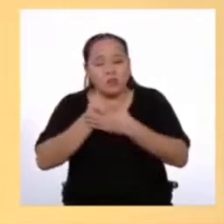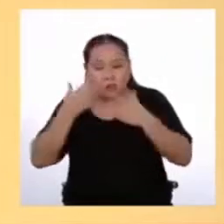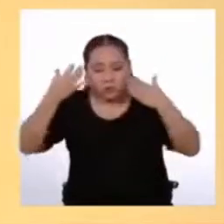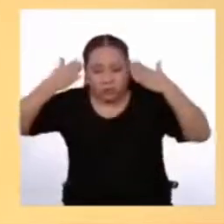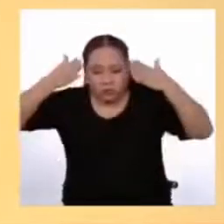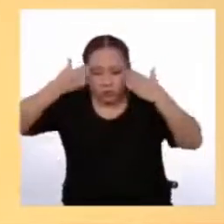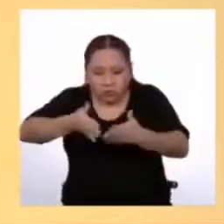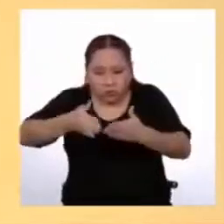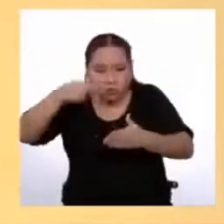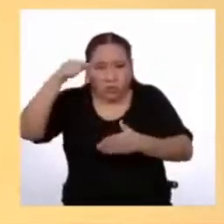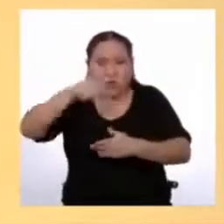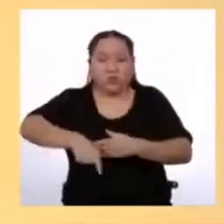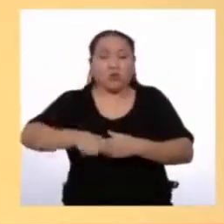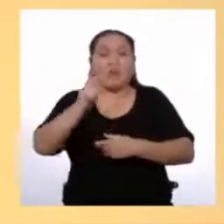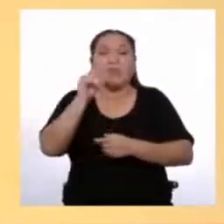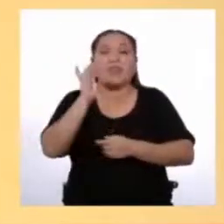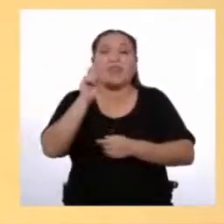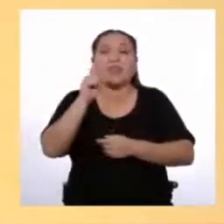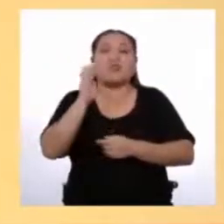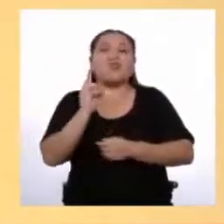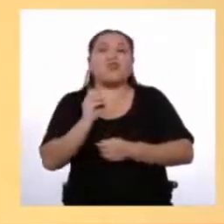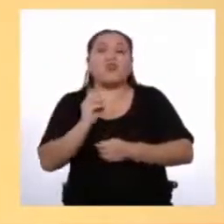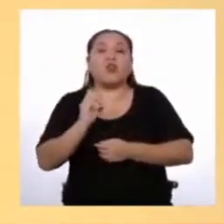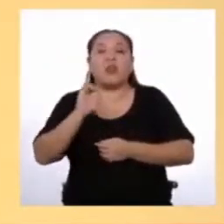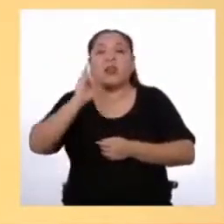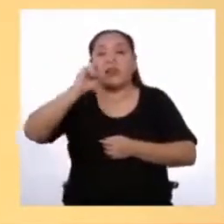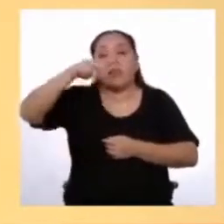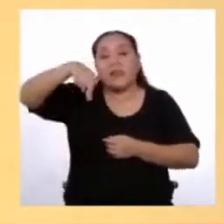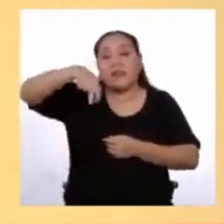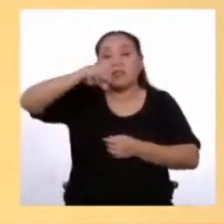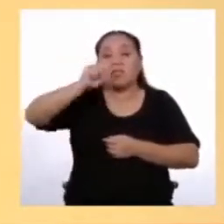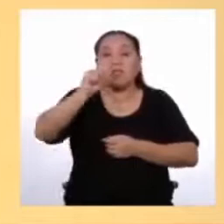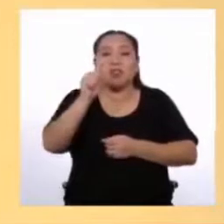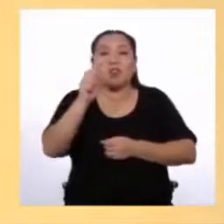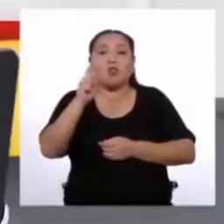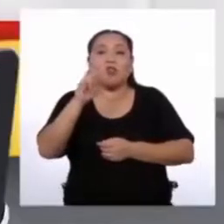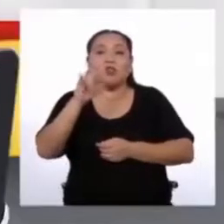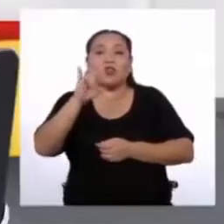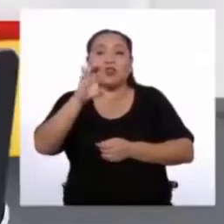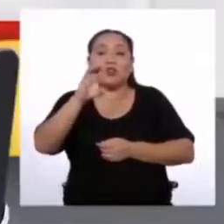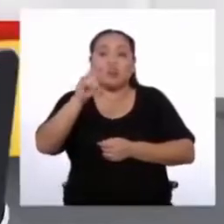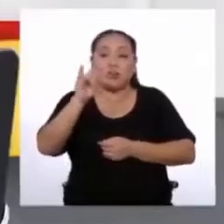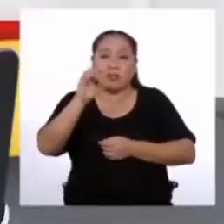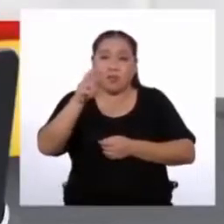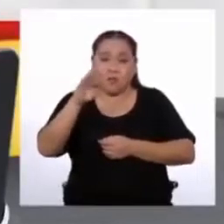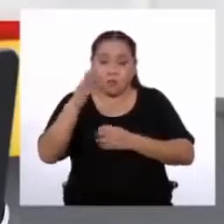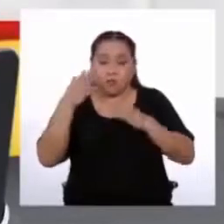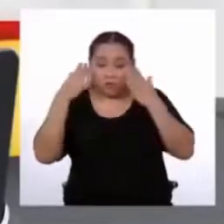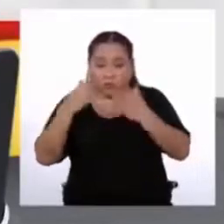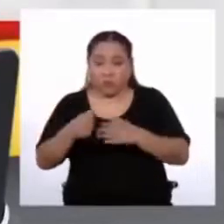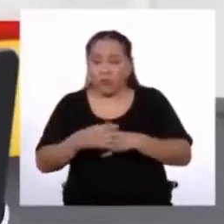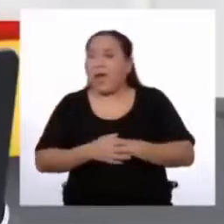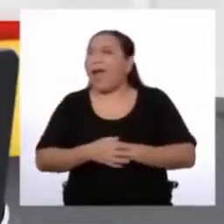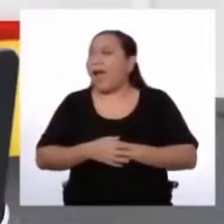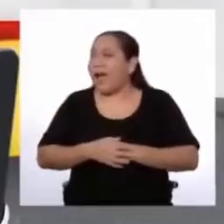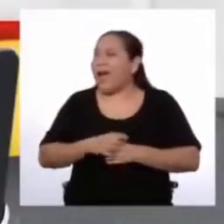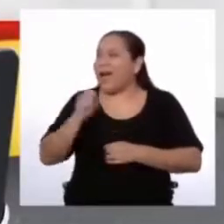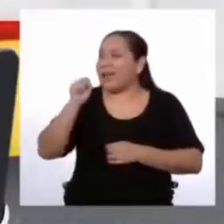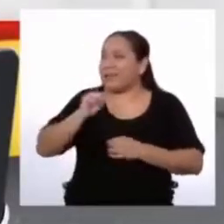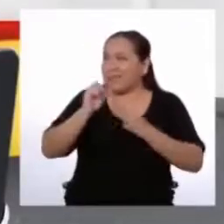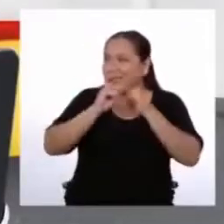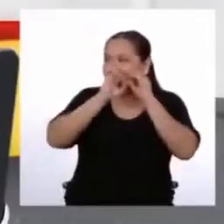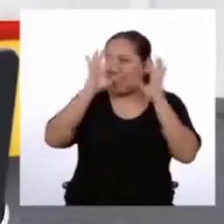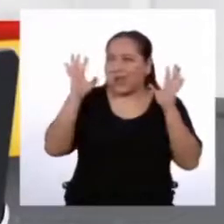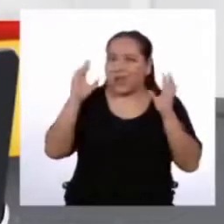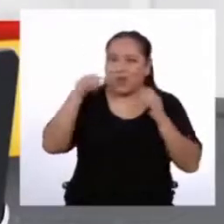trabajando Con un tipo de texto En este caso Un texto instructivo Claro Para que tengamos claro Que